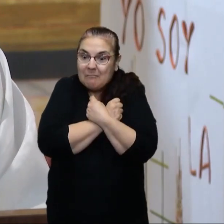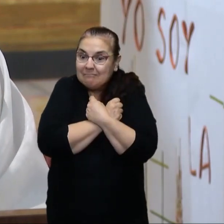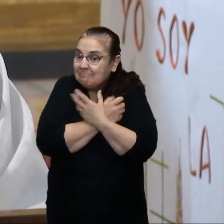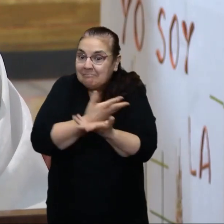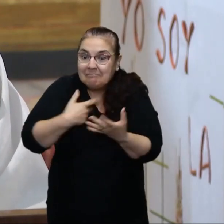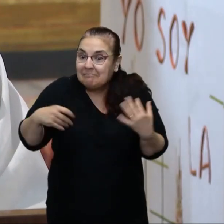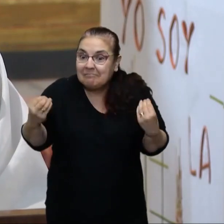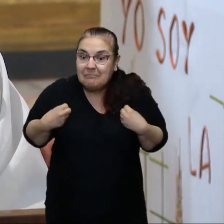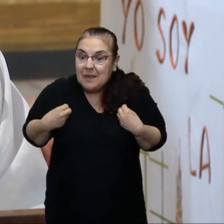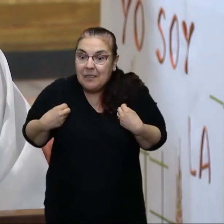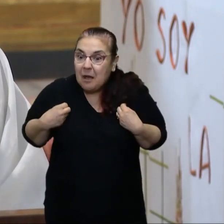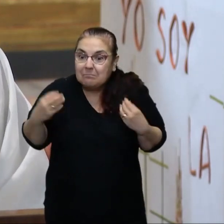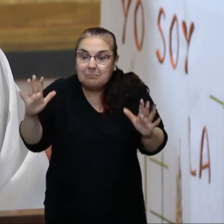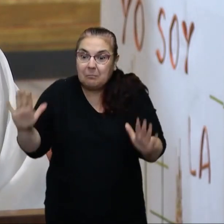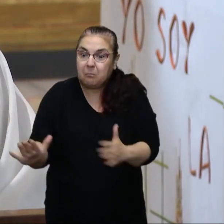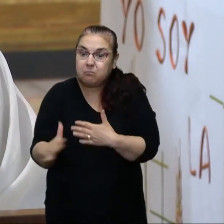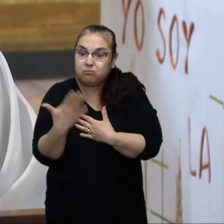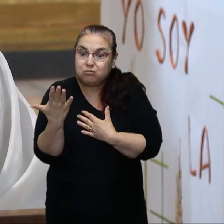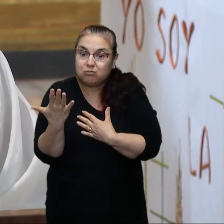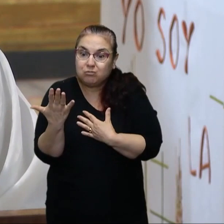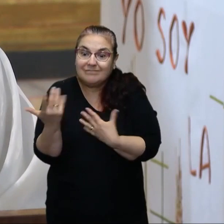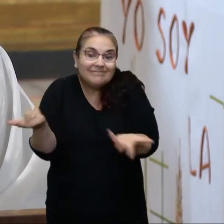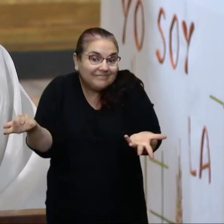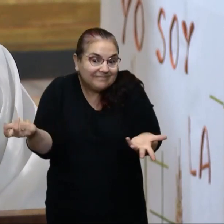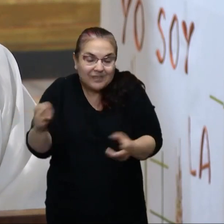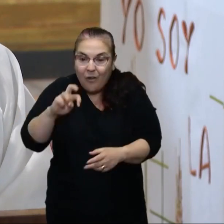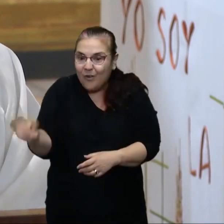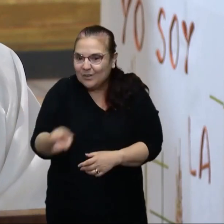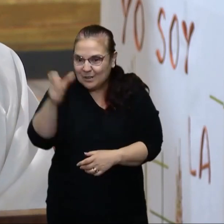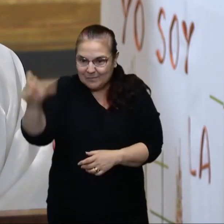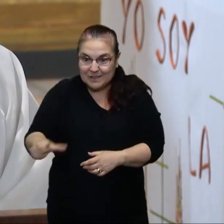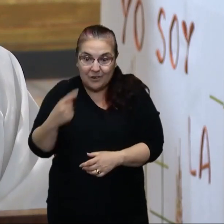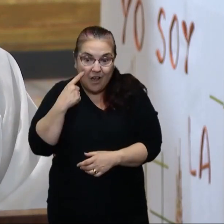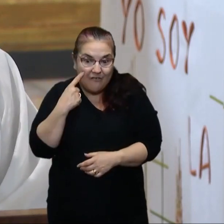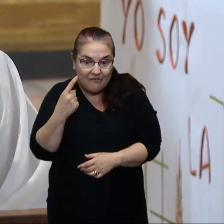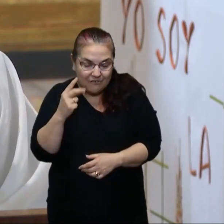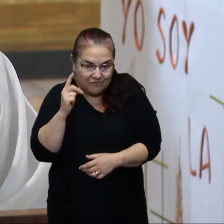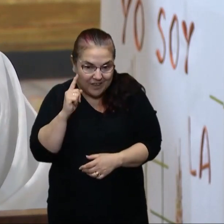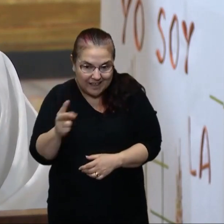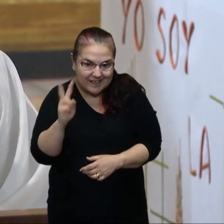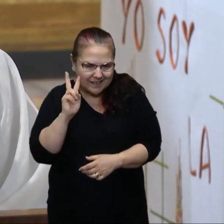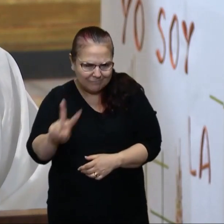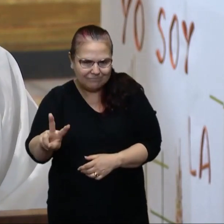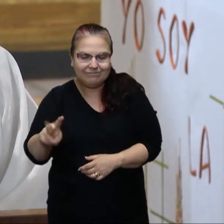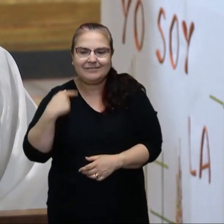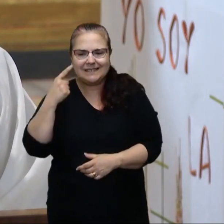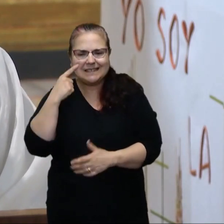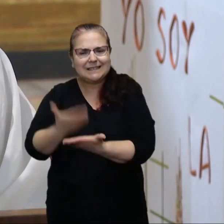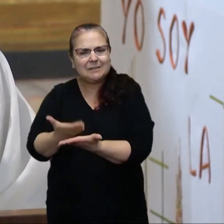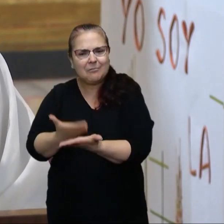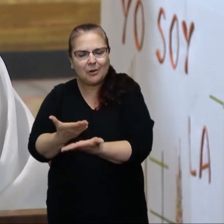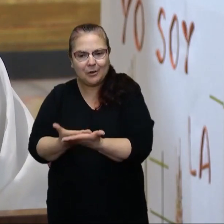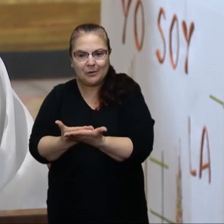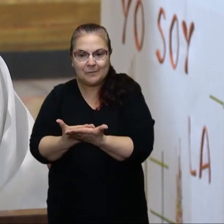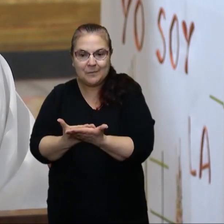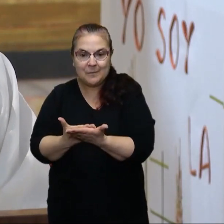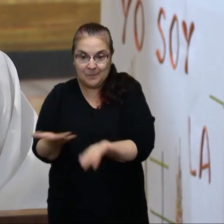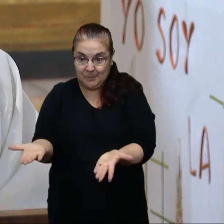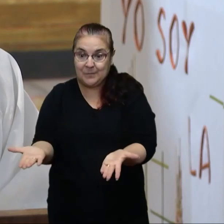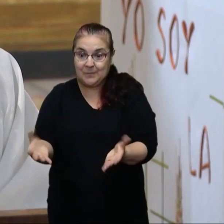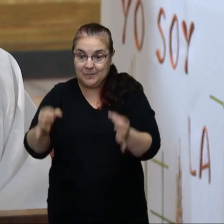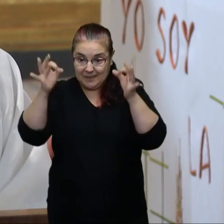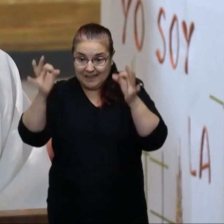demás ven el testimonio. Y el amor nos lleva a cumplir los mandamientos. Así,